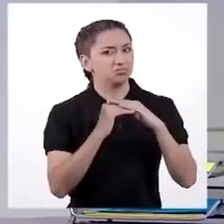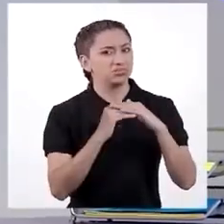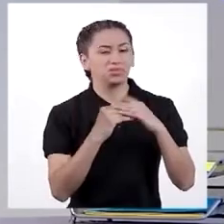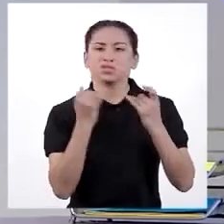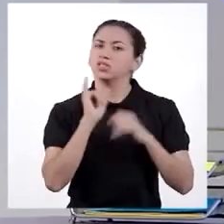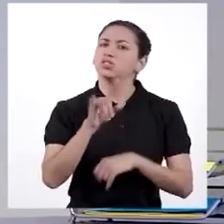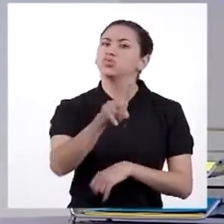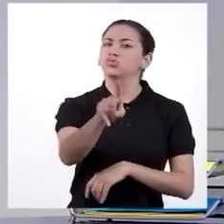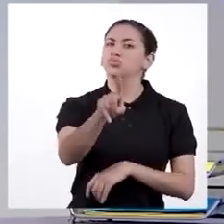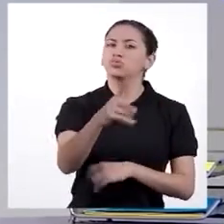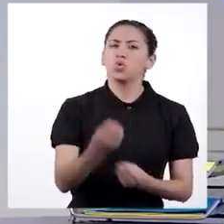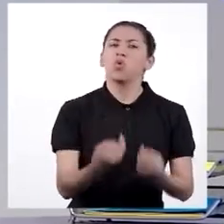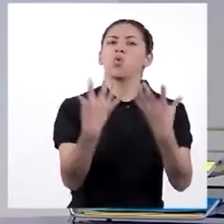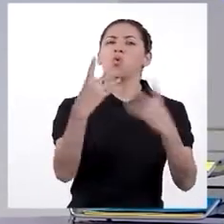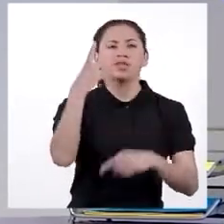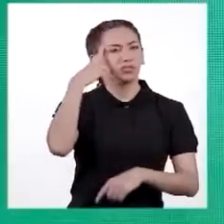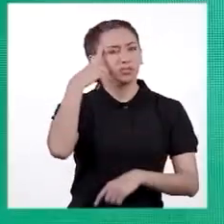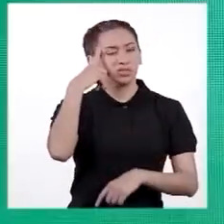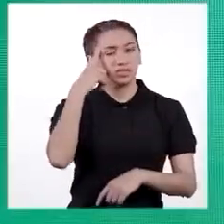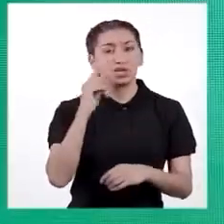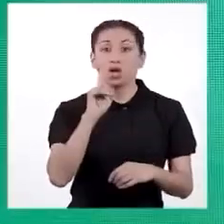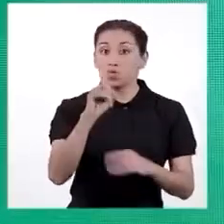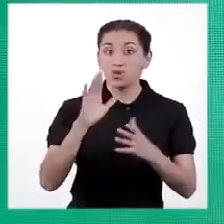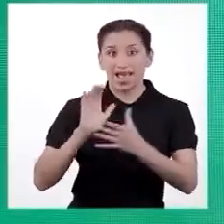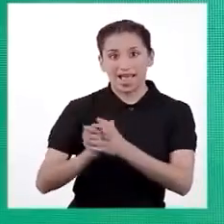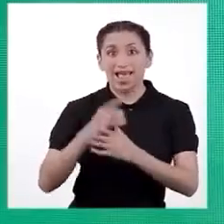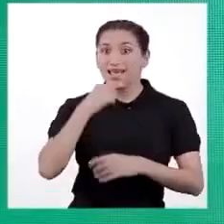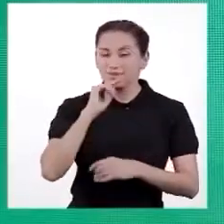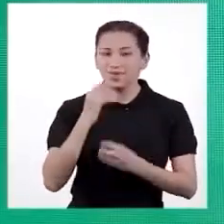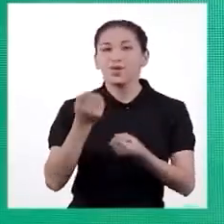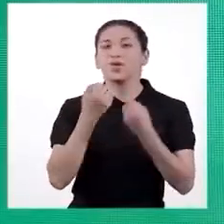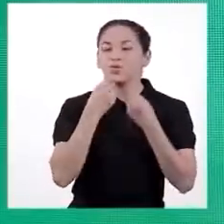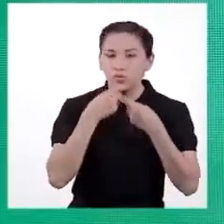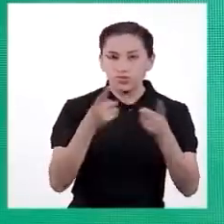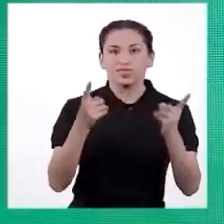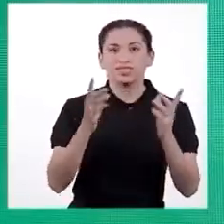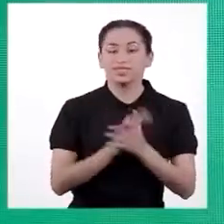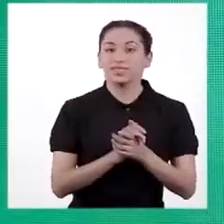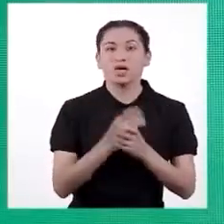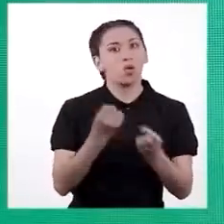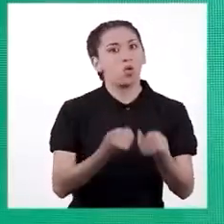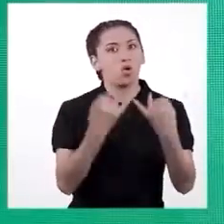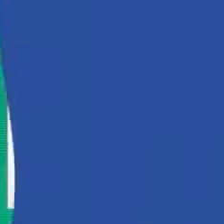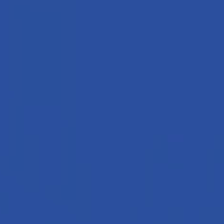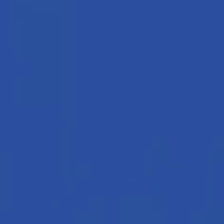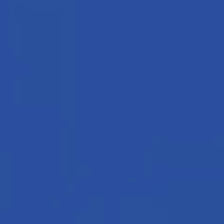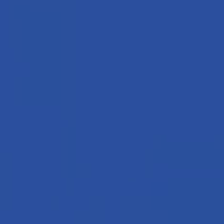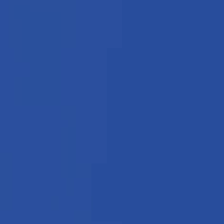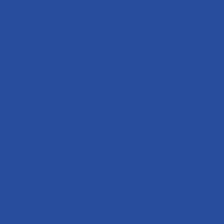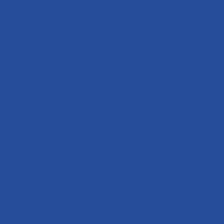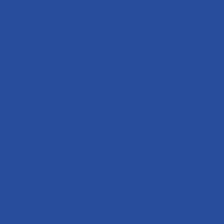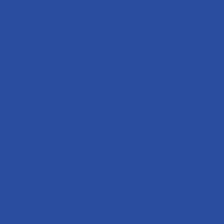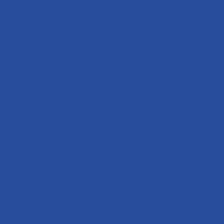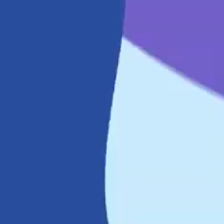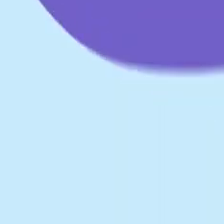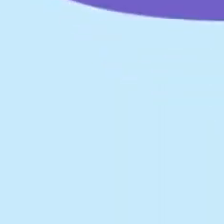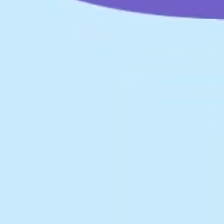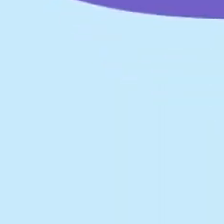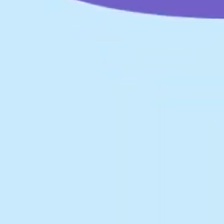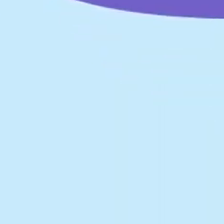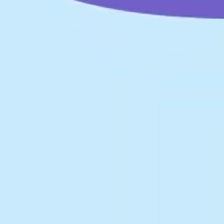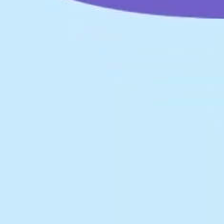¿Y tú? ¿Cuántos crees que son? Una compañera nos dirá cuántos y cuáles son al ritmo de una danza a Channing Cup.